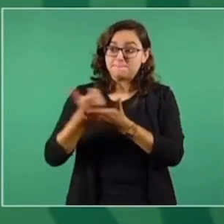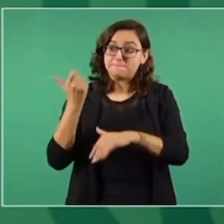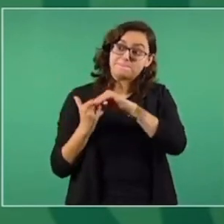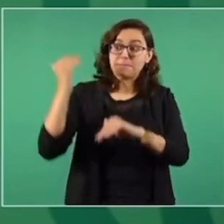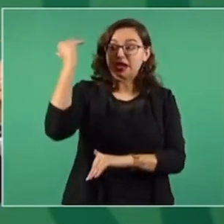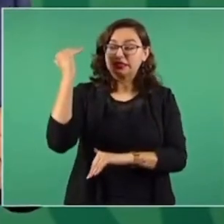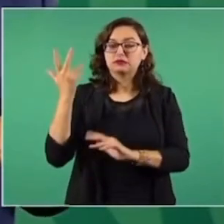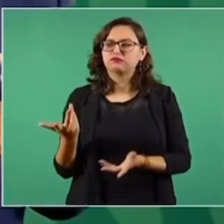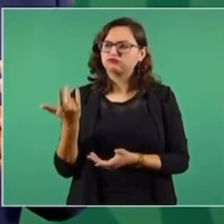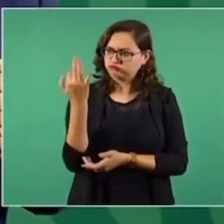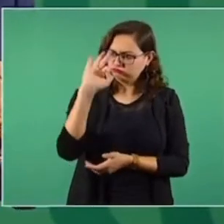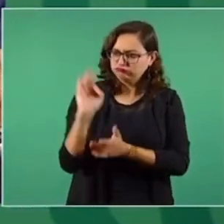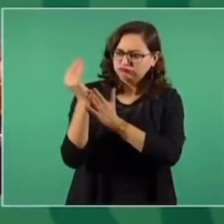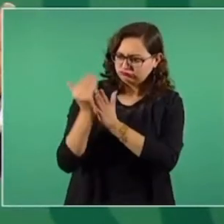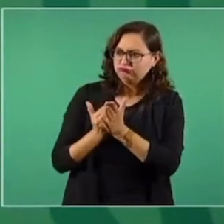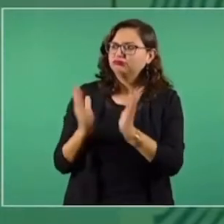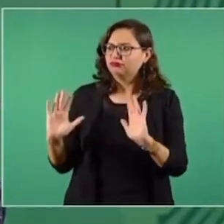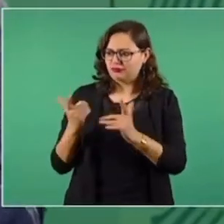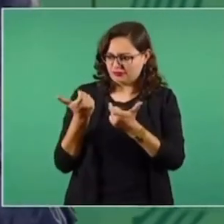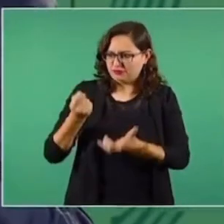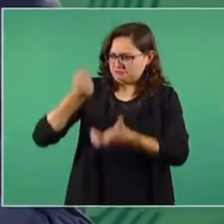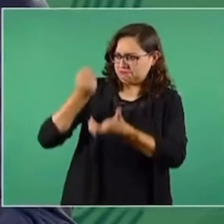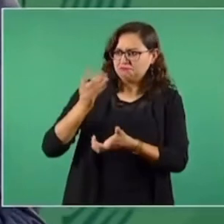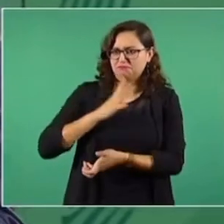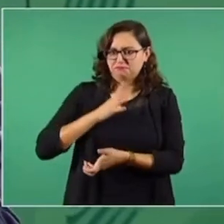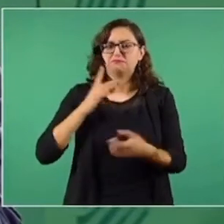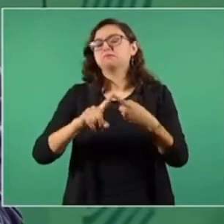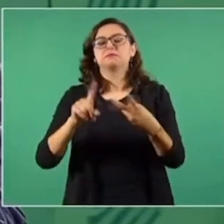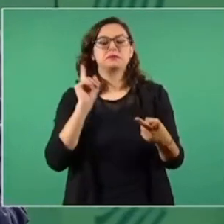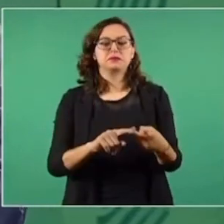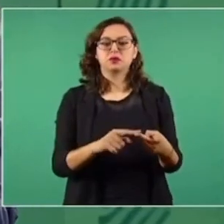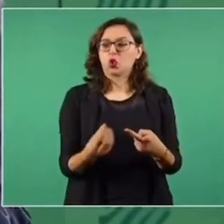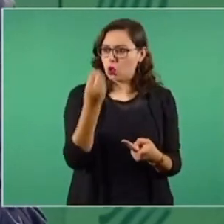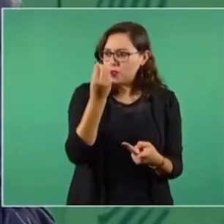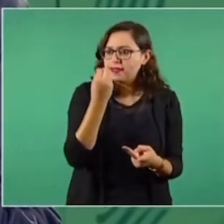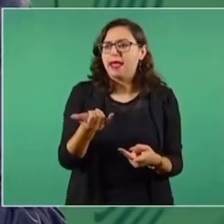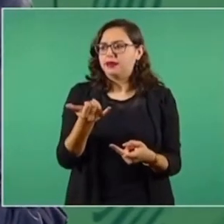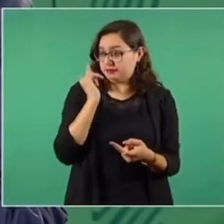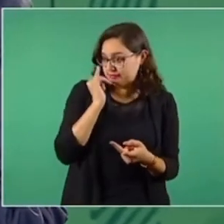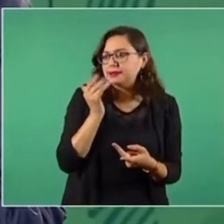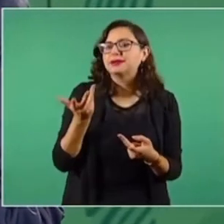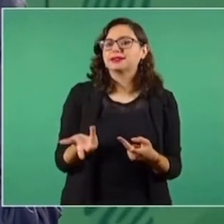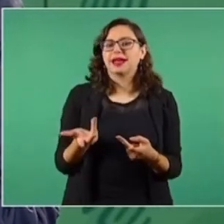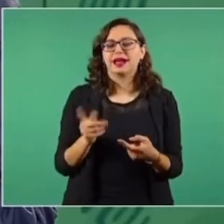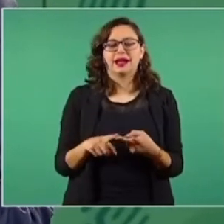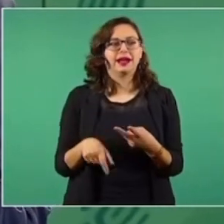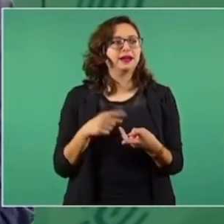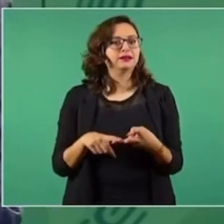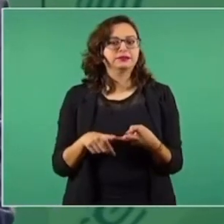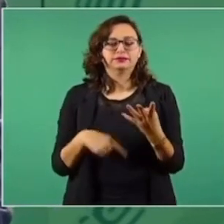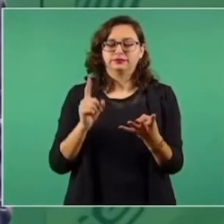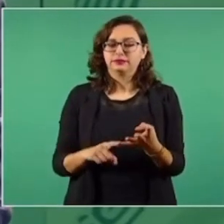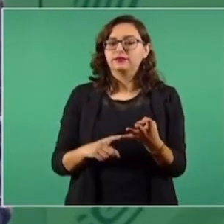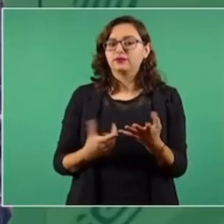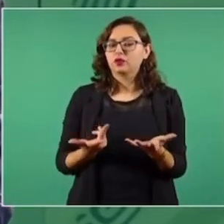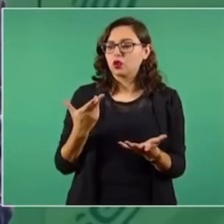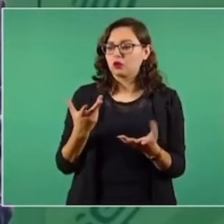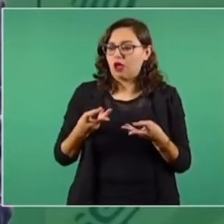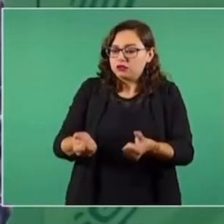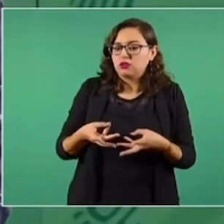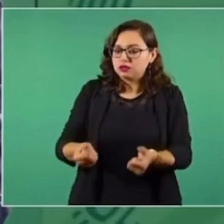Y que no haya comidas, ni bebidas, que le bajen a los honorarios.